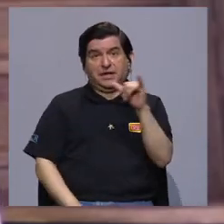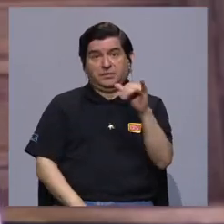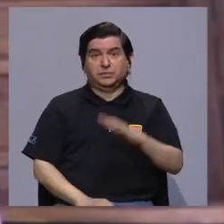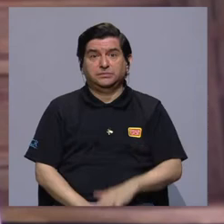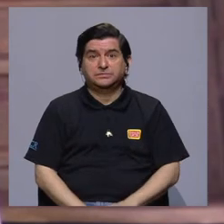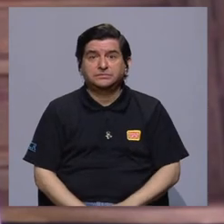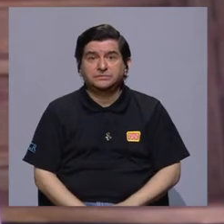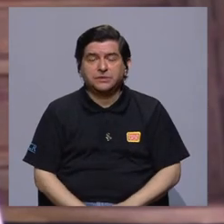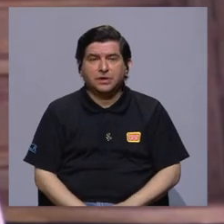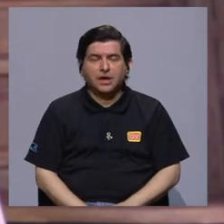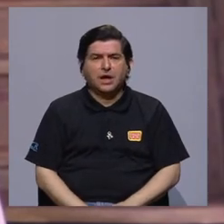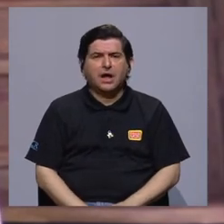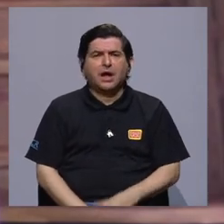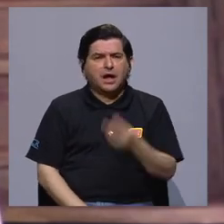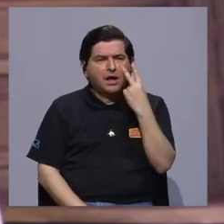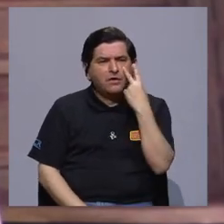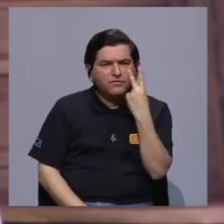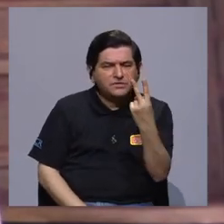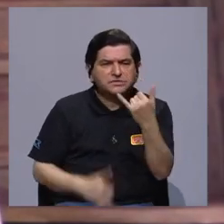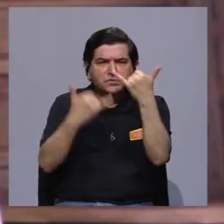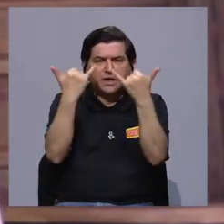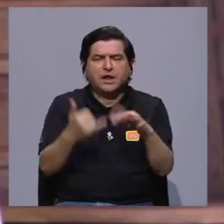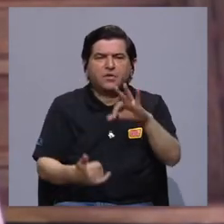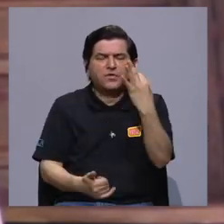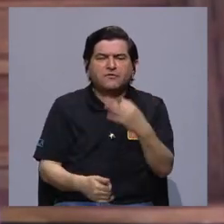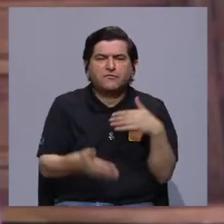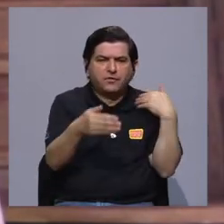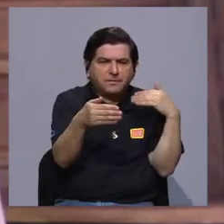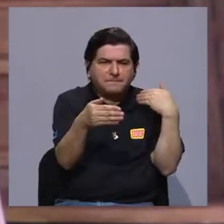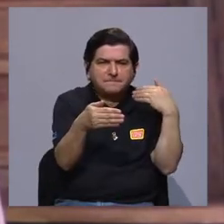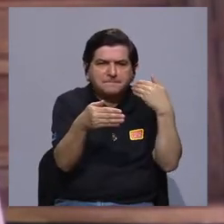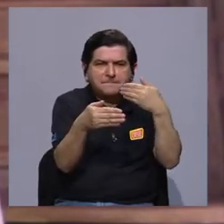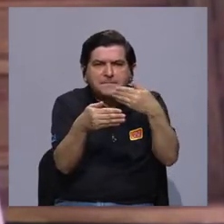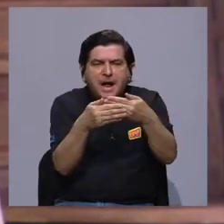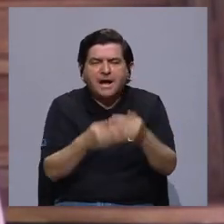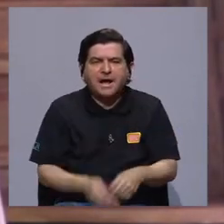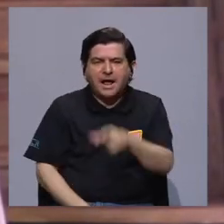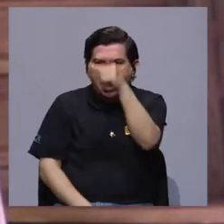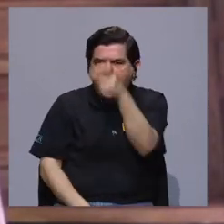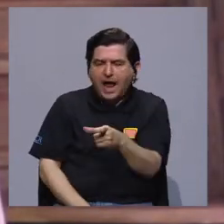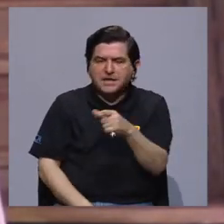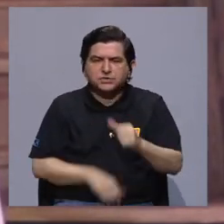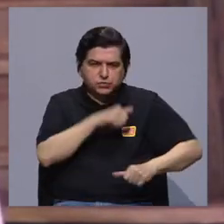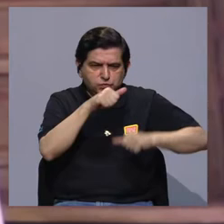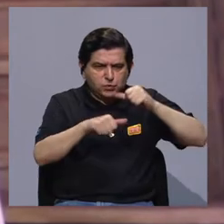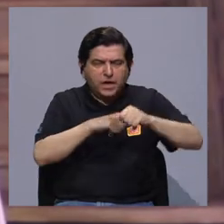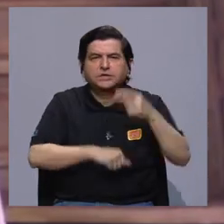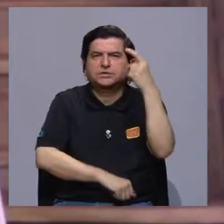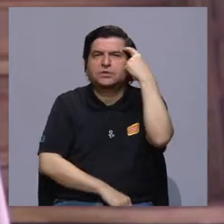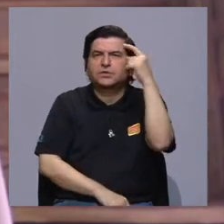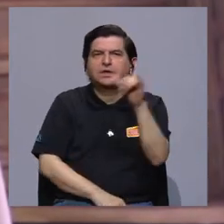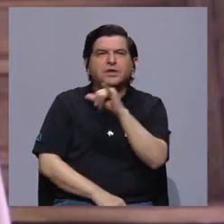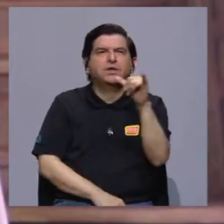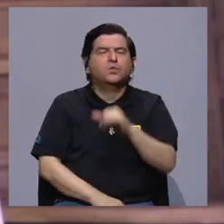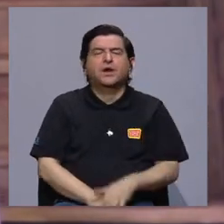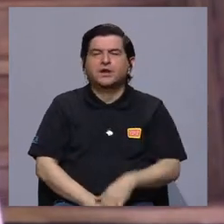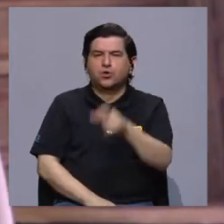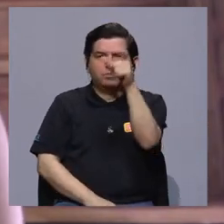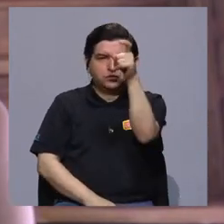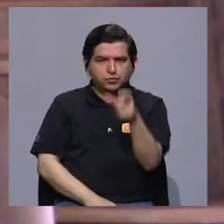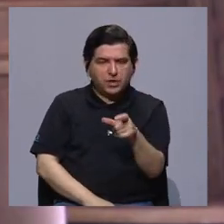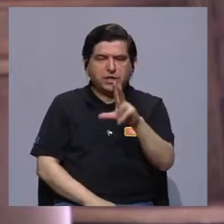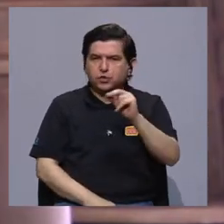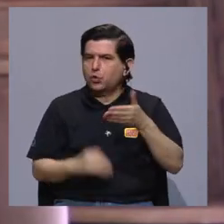lo visual se ha vuelto una forma de acercarnos al sujeto antropológico, más bien, y pensarlo también como un